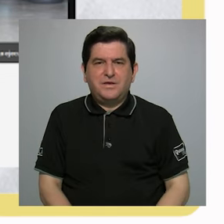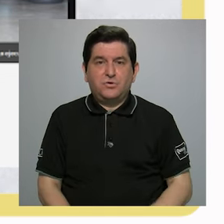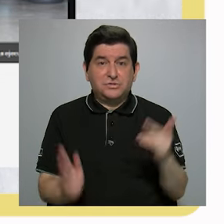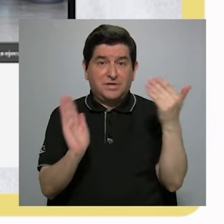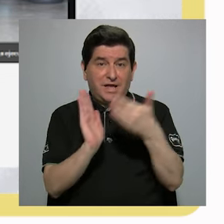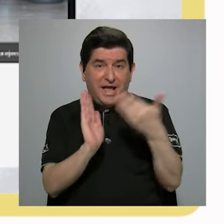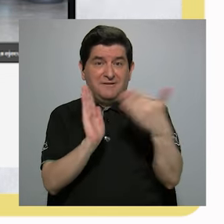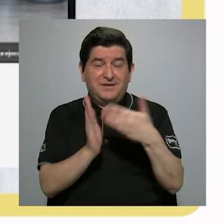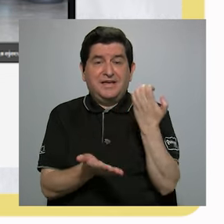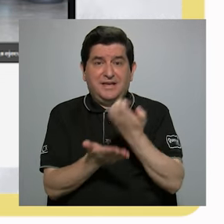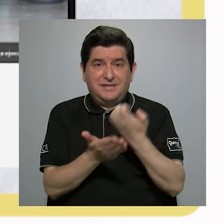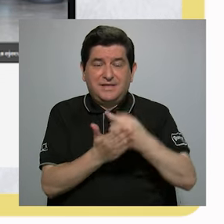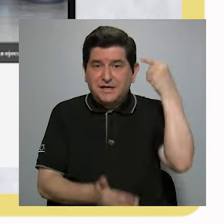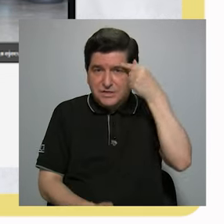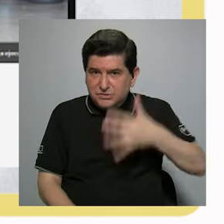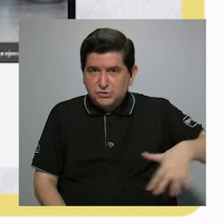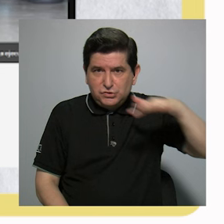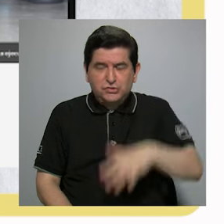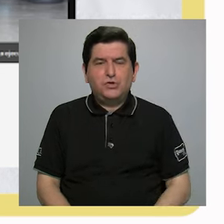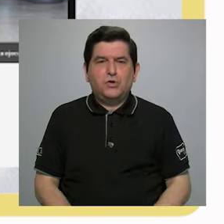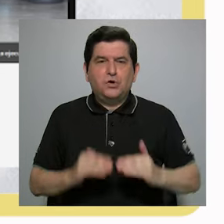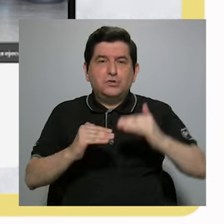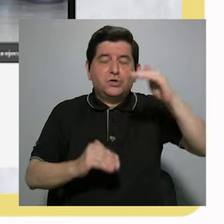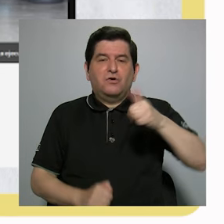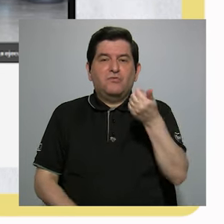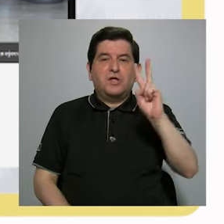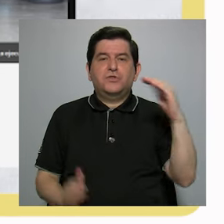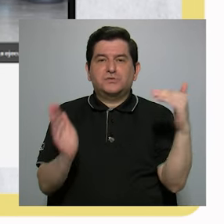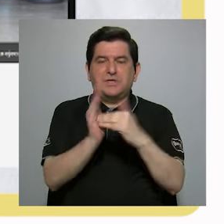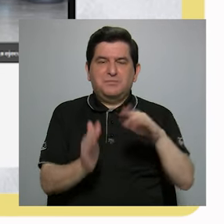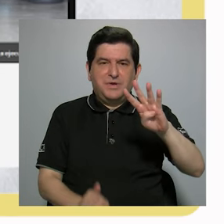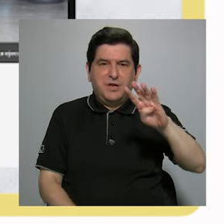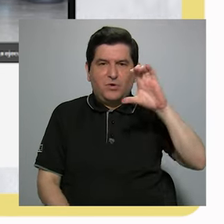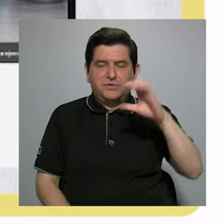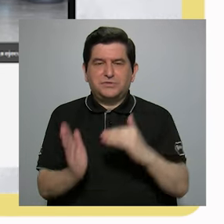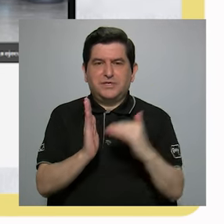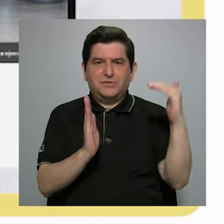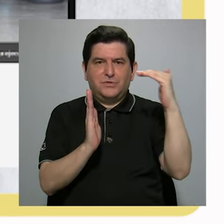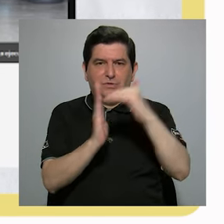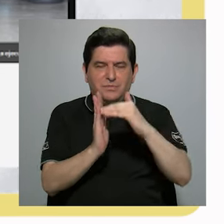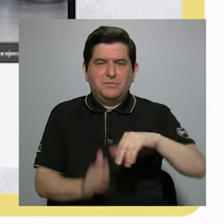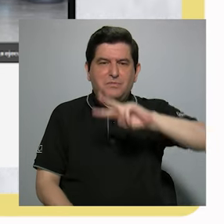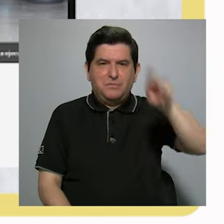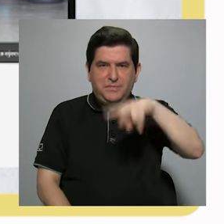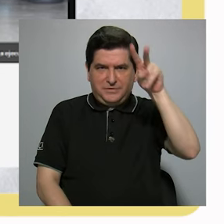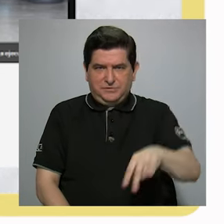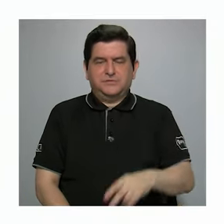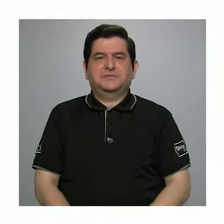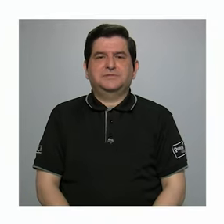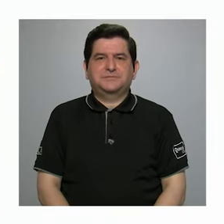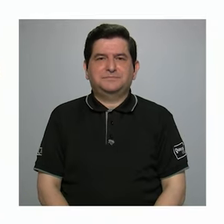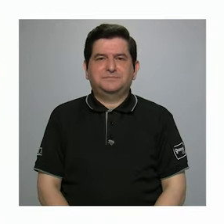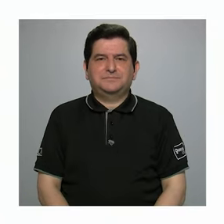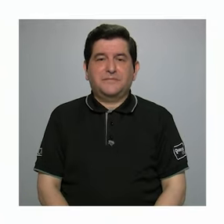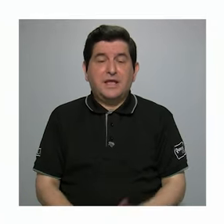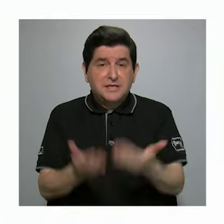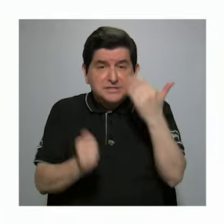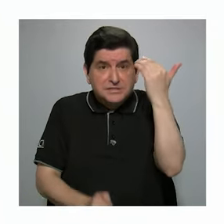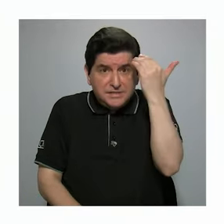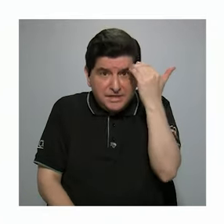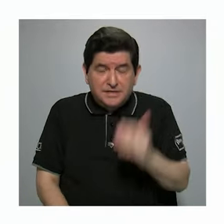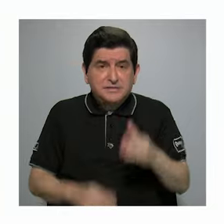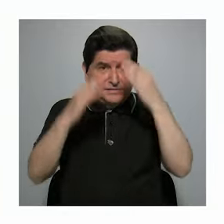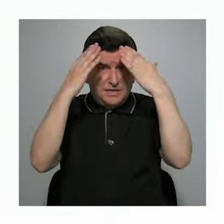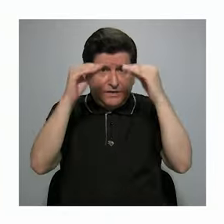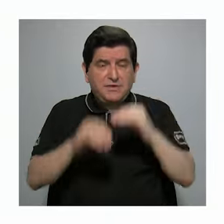perjuicio económico para el Estado de más de 12.400 millones de colones. Si desea conocer